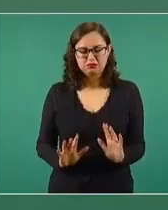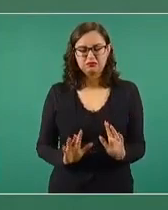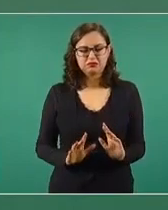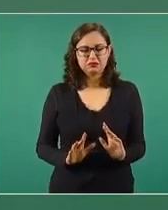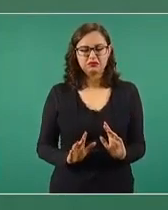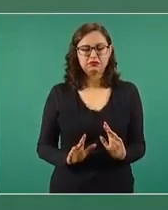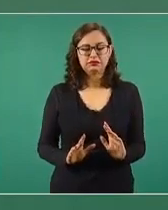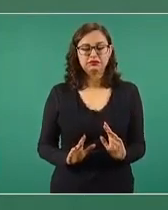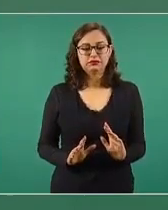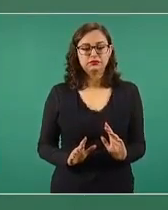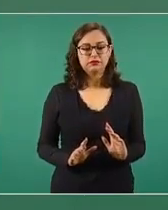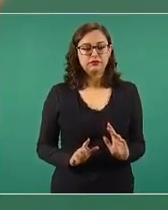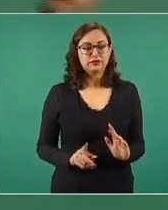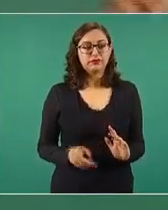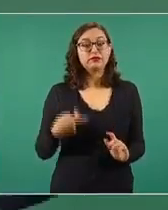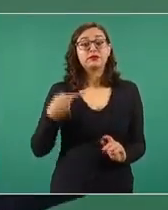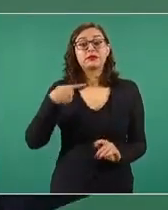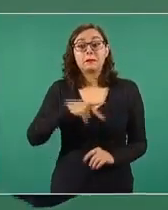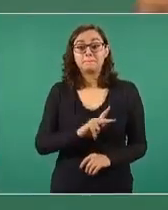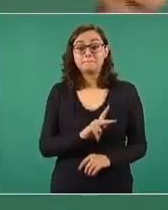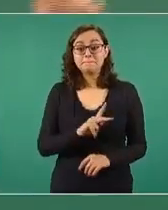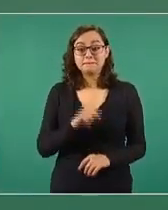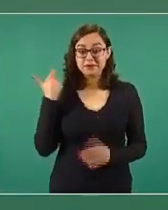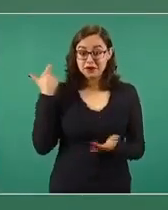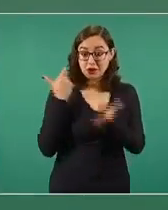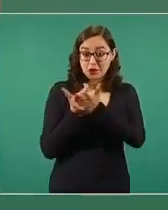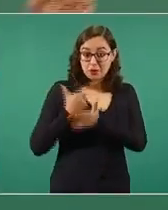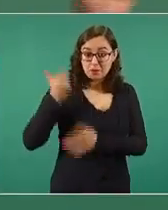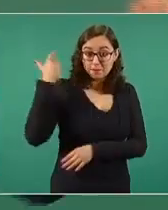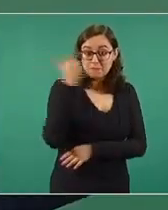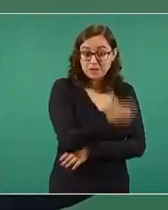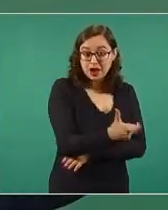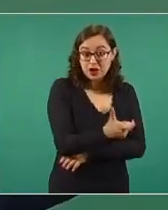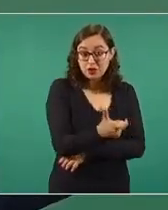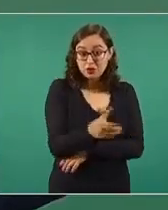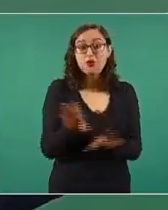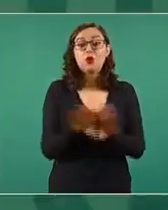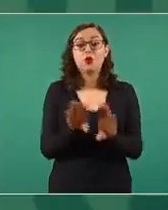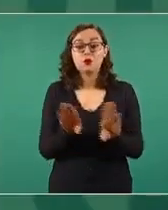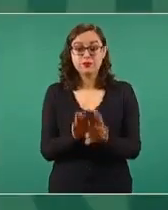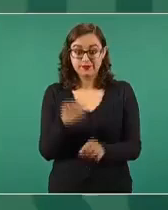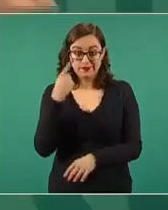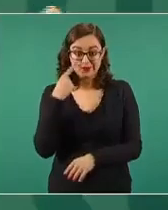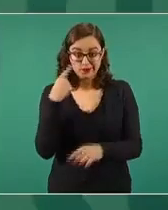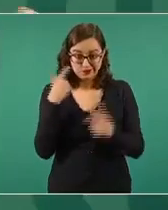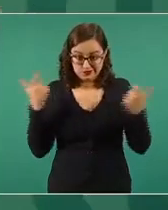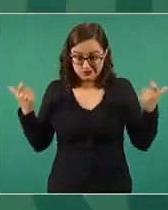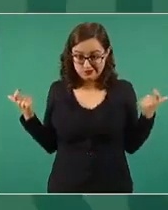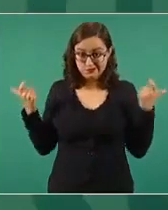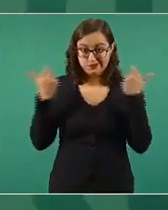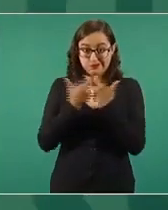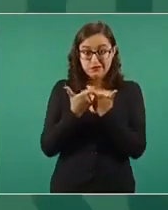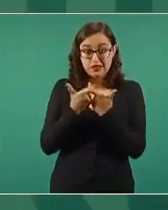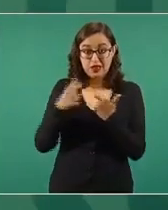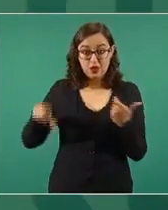Pero el presupuesto federal es mayor a lo que invirtieron.